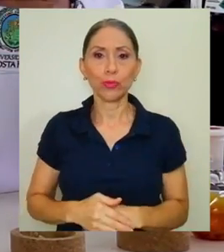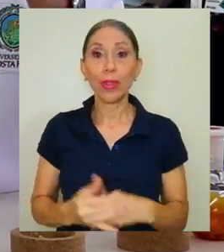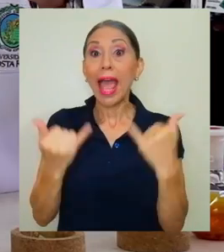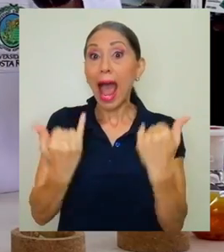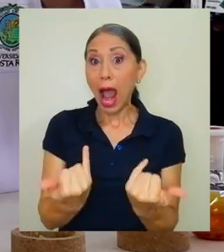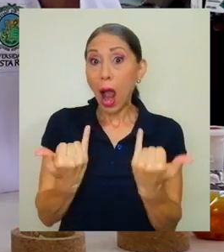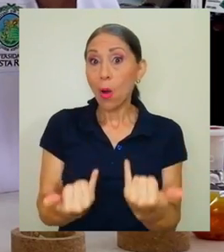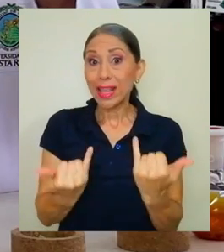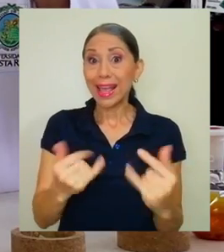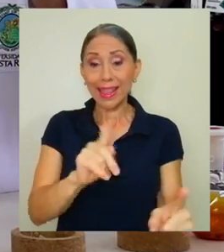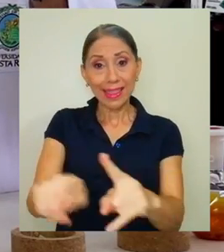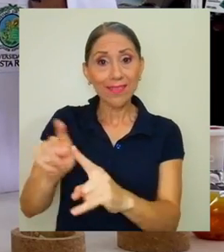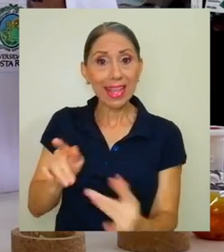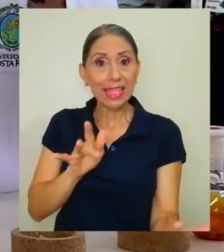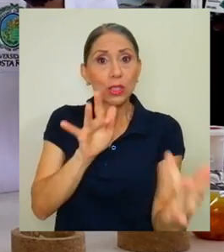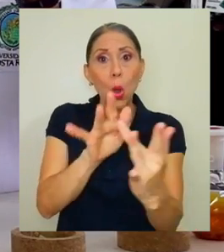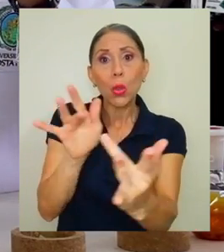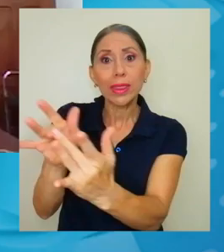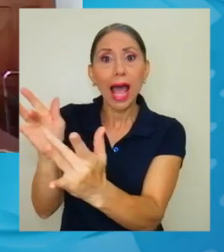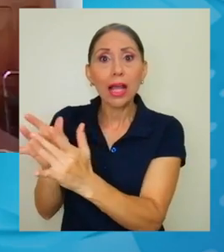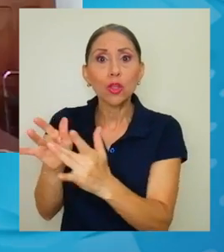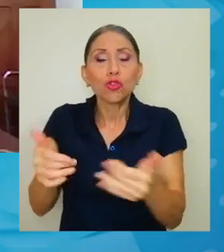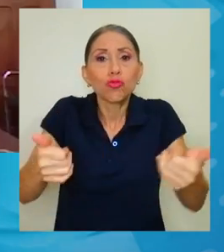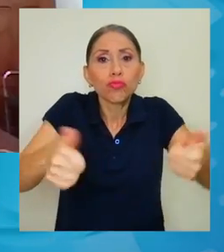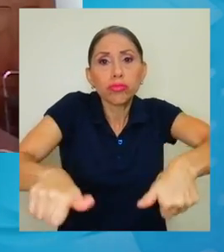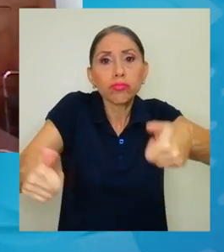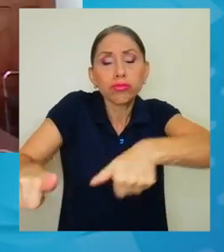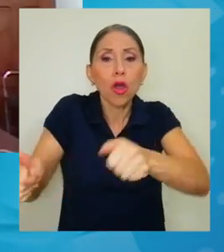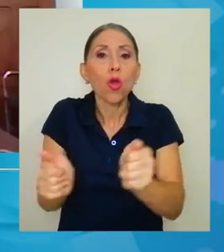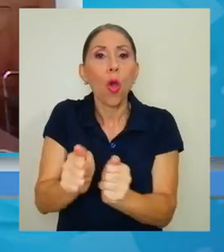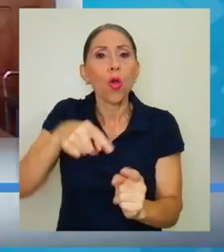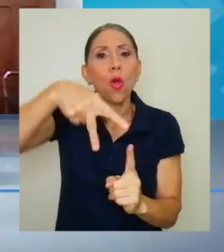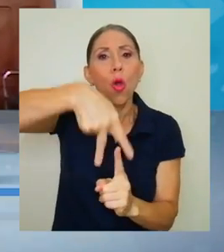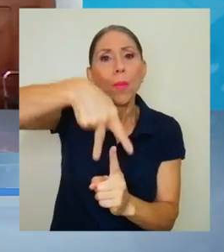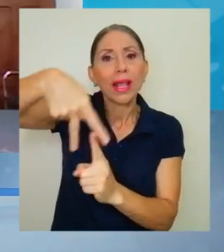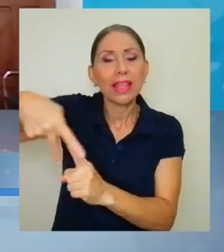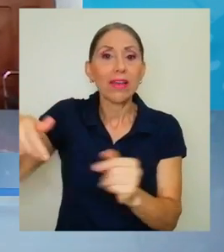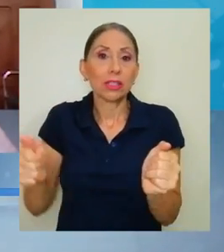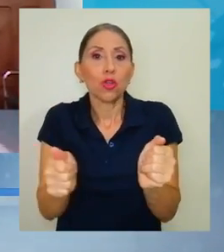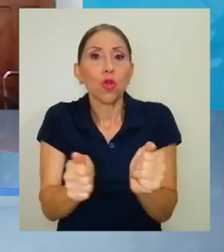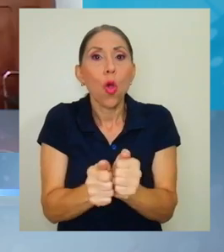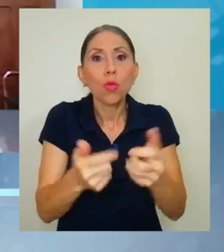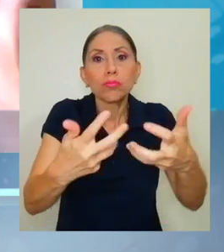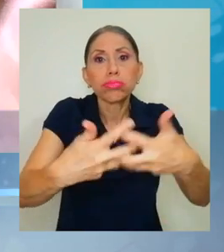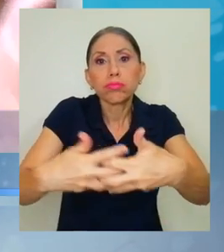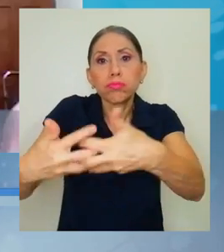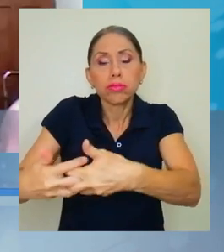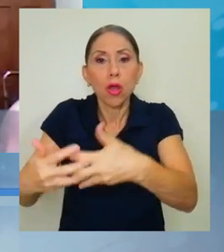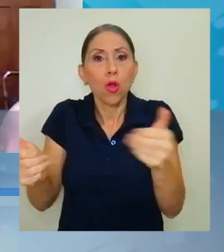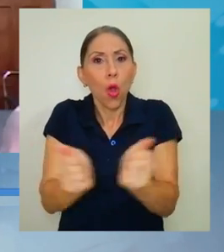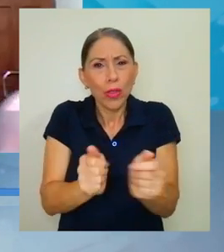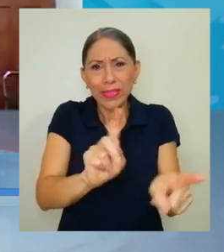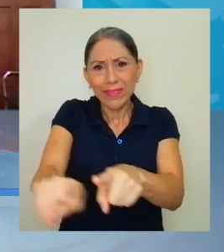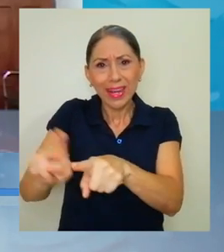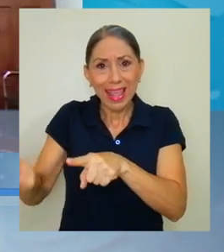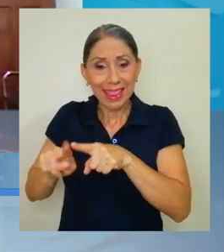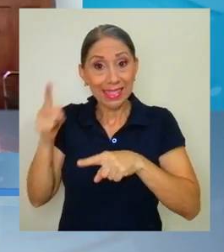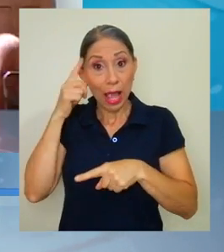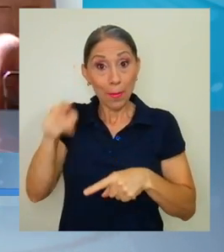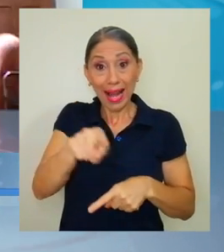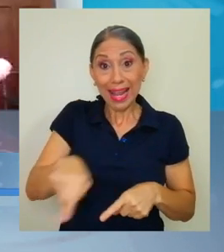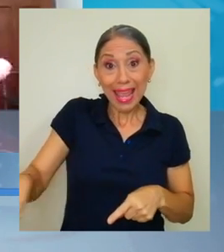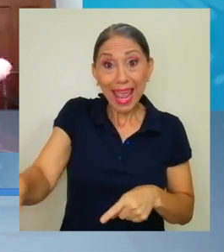serie de contactos y consorcios con cooperativas, con productores, etc., para pasarles el conocimiento